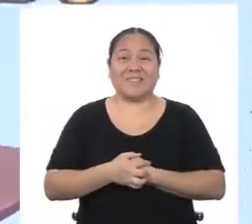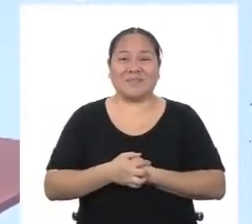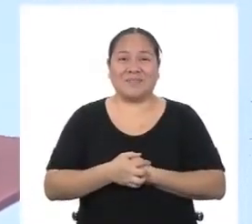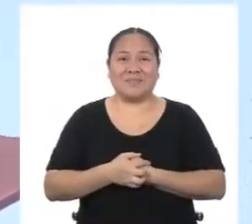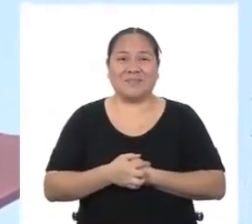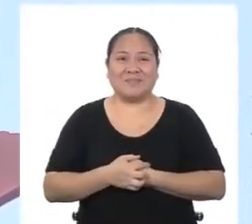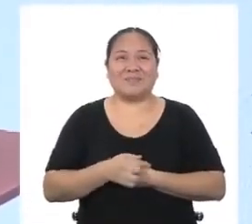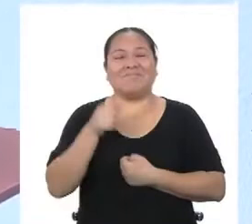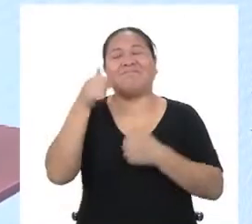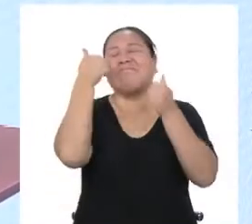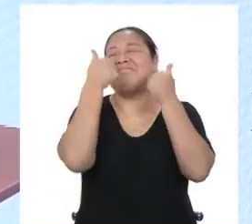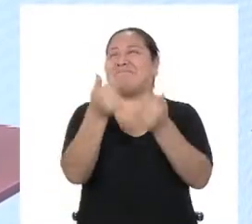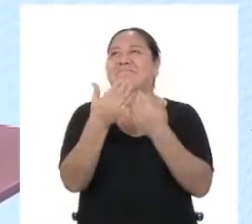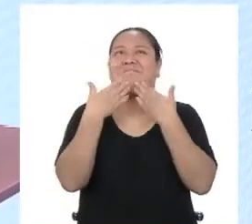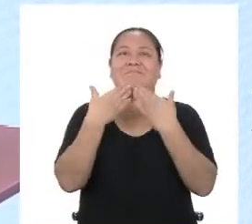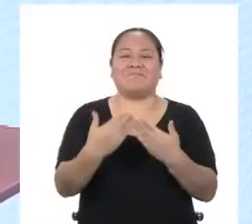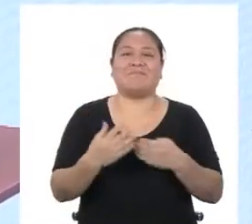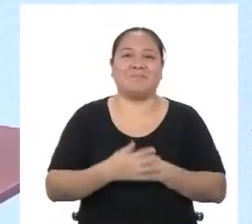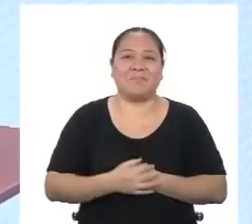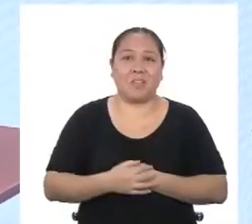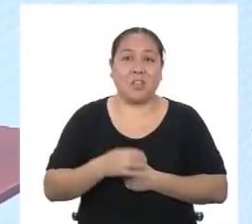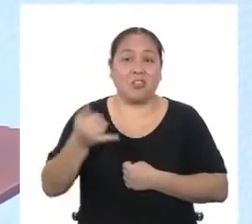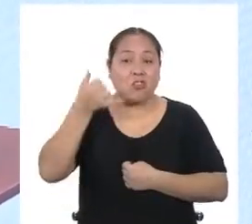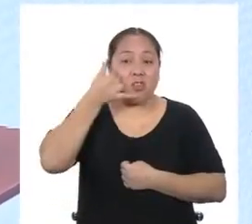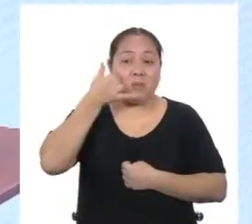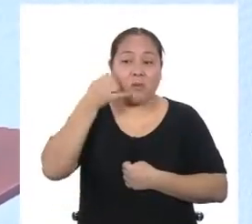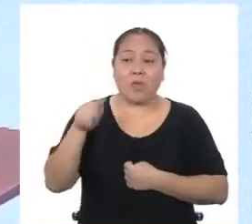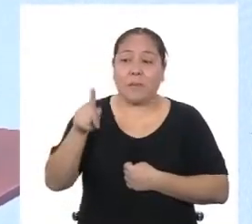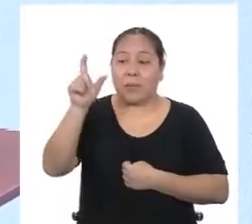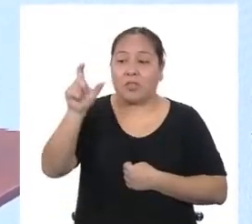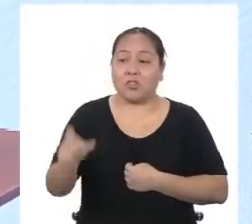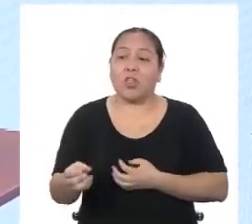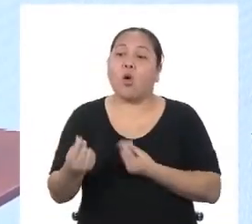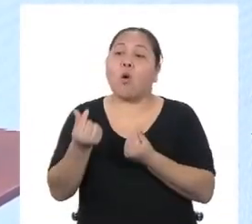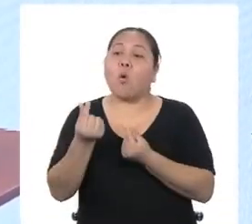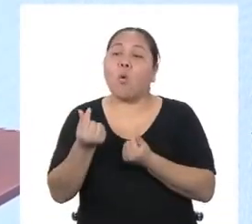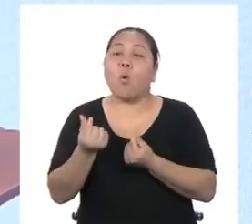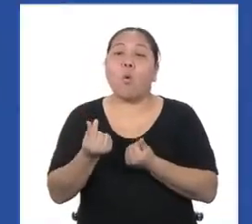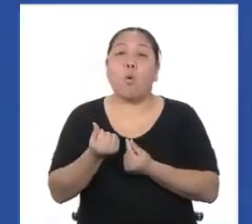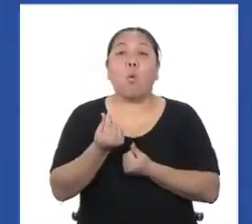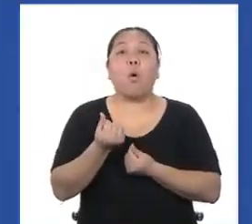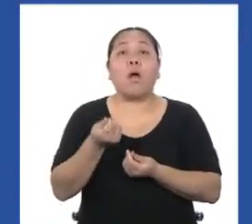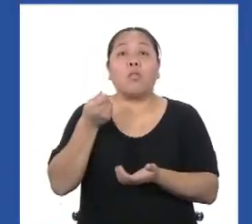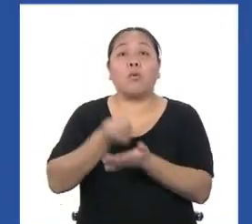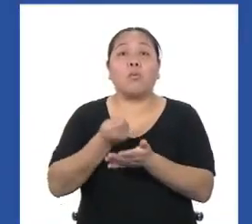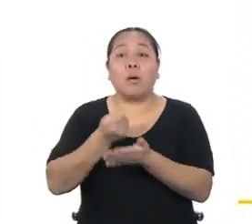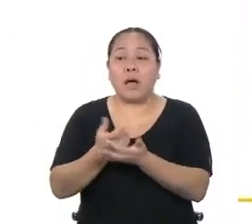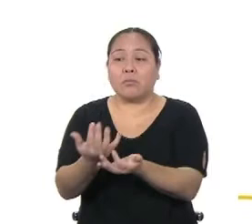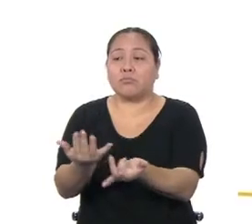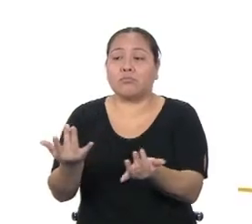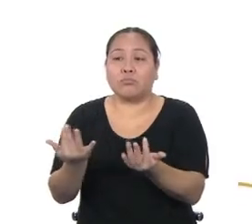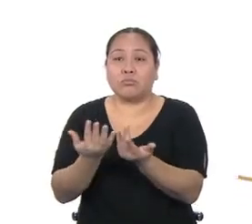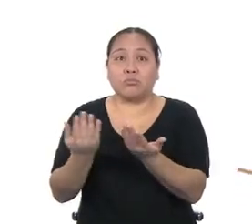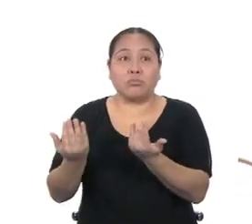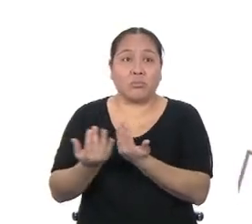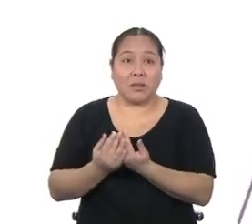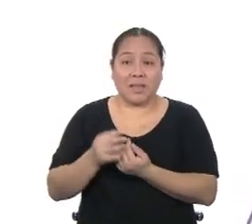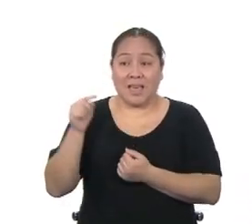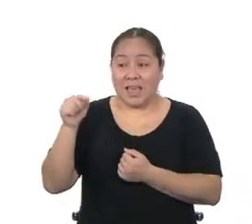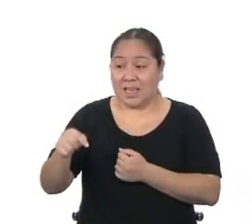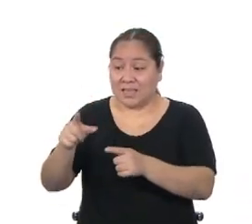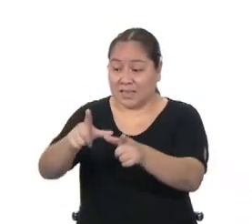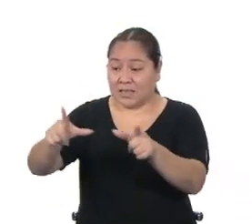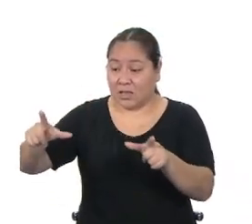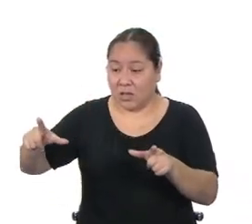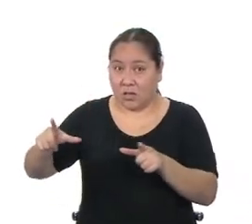Son lo máximo. Les cuento que llamé a un proveedor a preguntar cuánto costaba el metro cuadrado de grasa. Miren, esa es la cancha